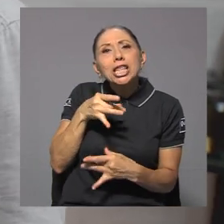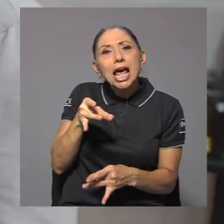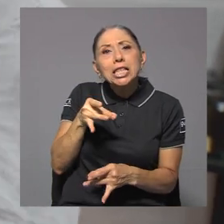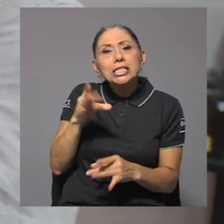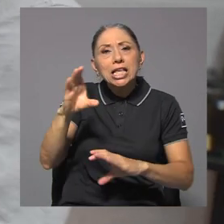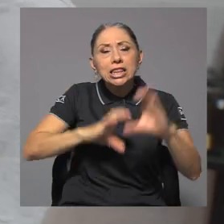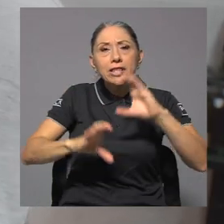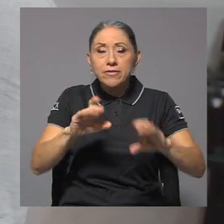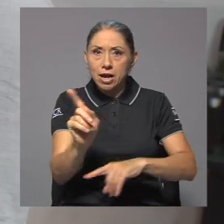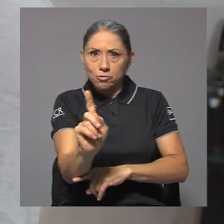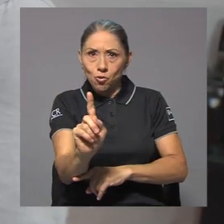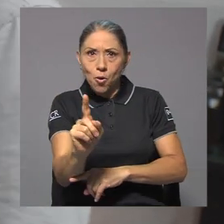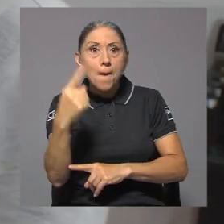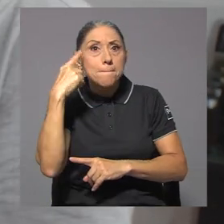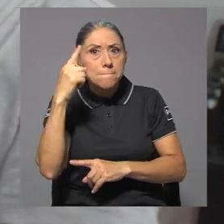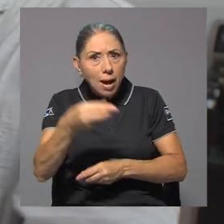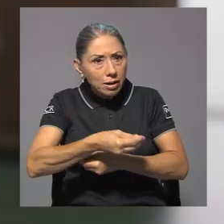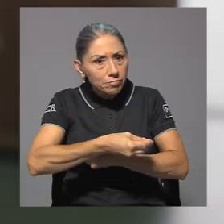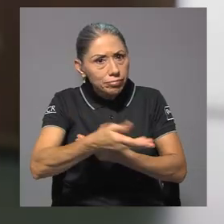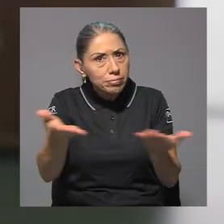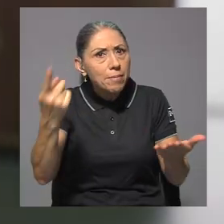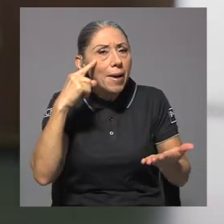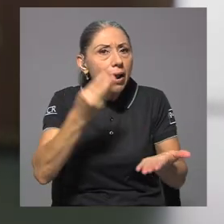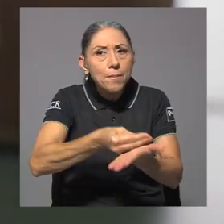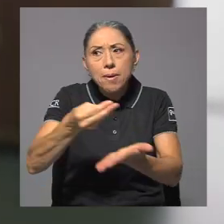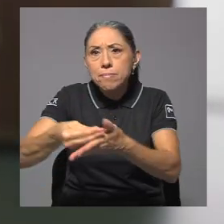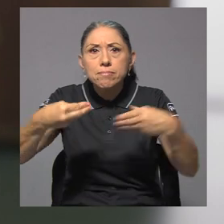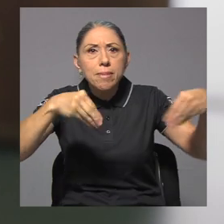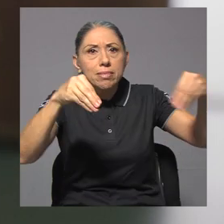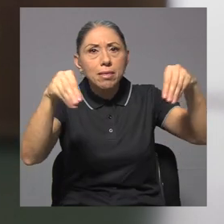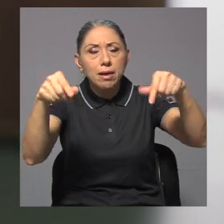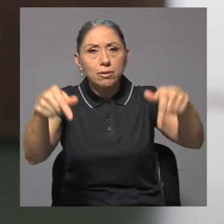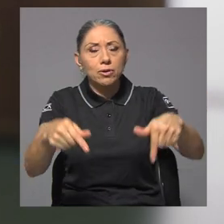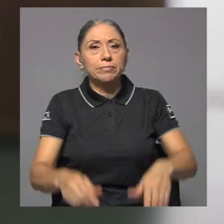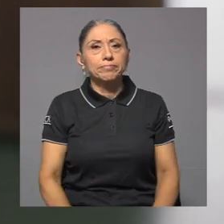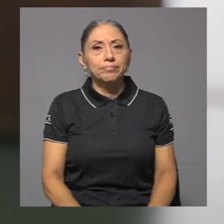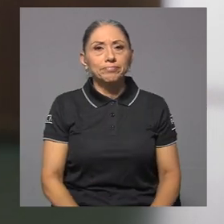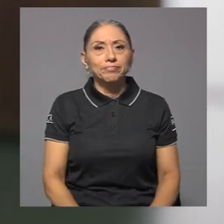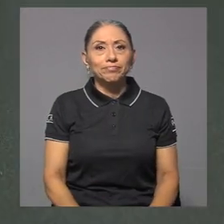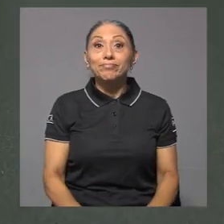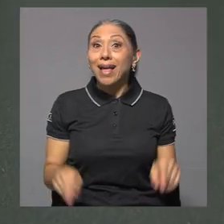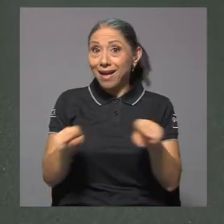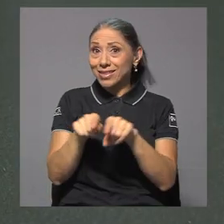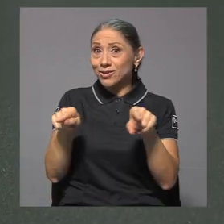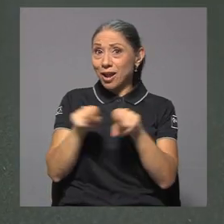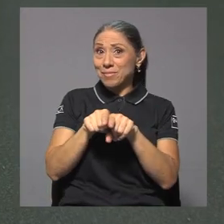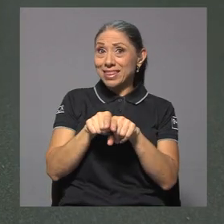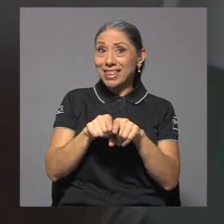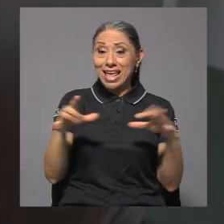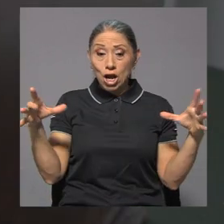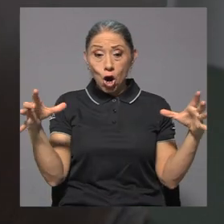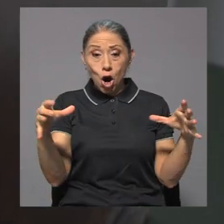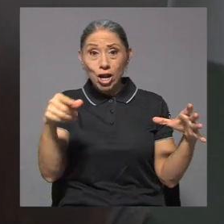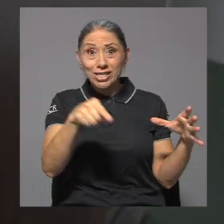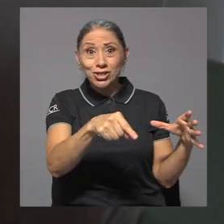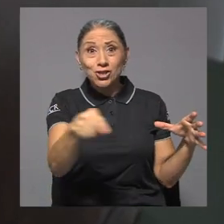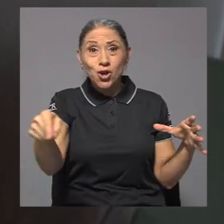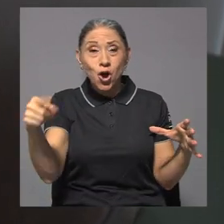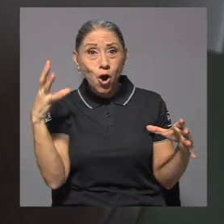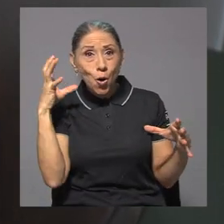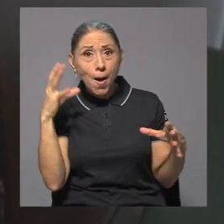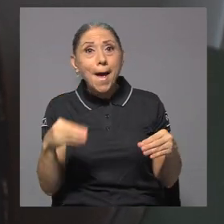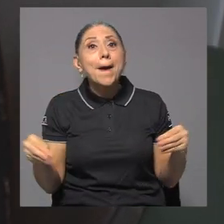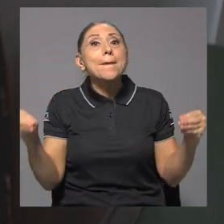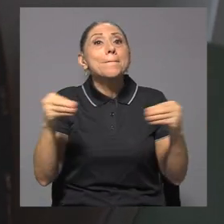científicas, sino radios como elementos ya propiamente para vender en una tienda. Adicionalmente, la colección también